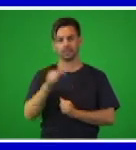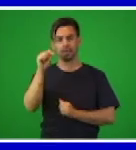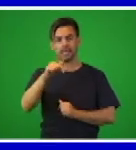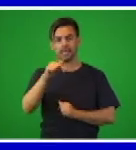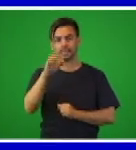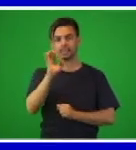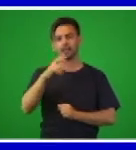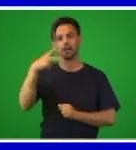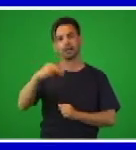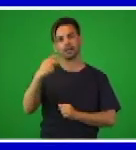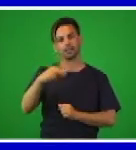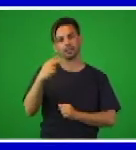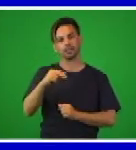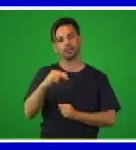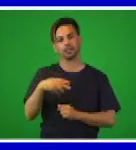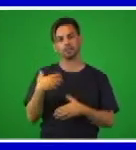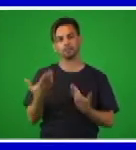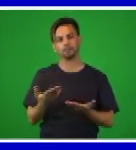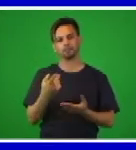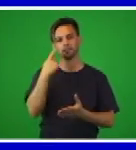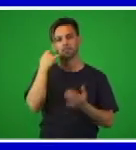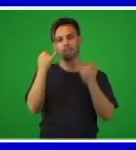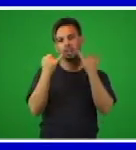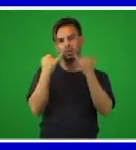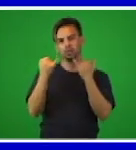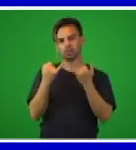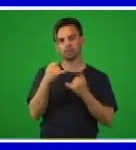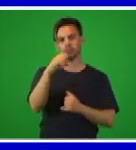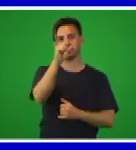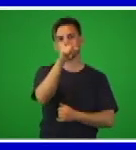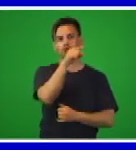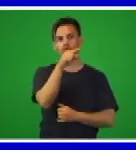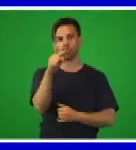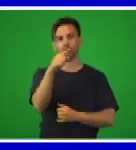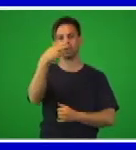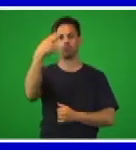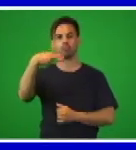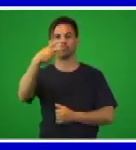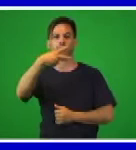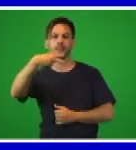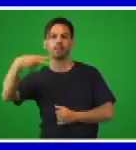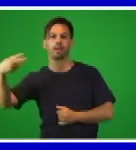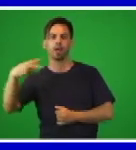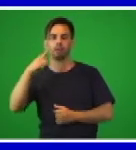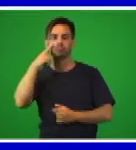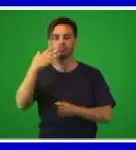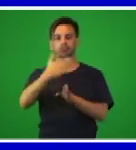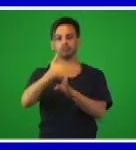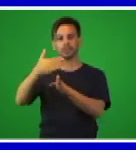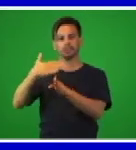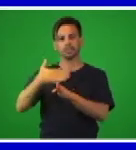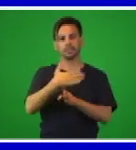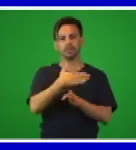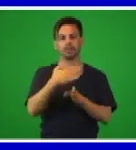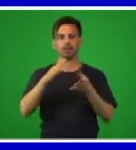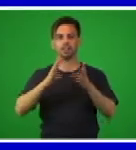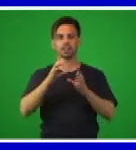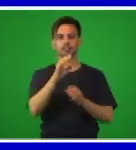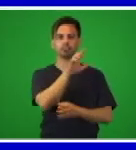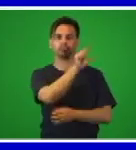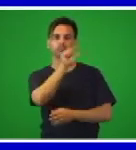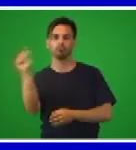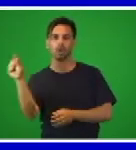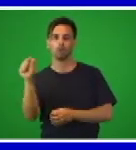el predicado, y el sujeto que aparezca en diferentes partes de la oración. Bueno, pues seguimos trabajando,